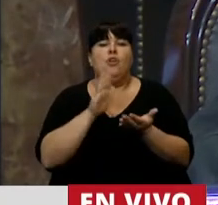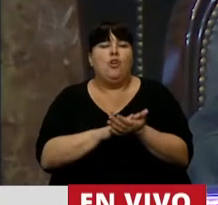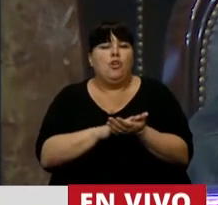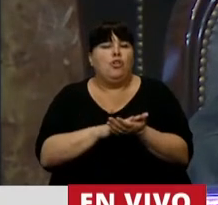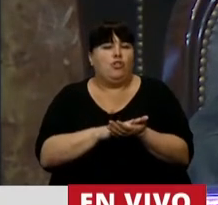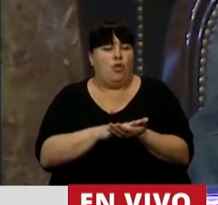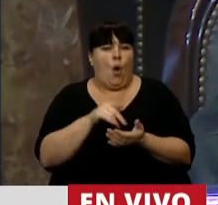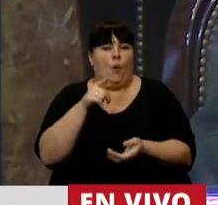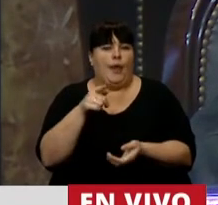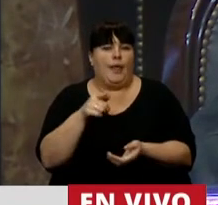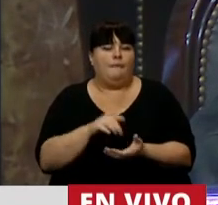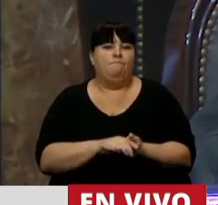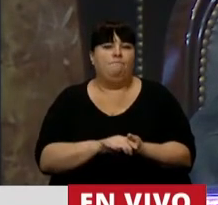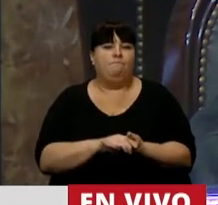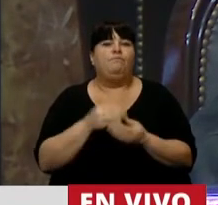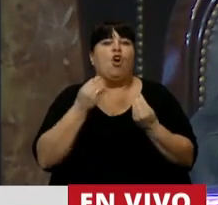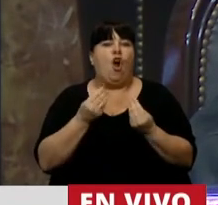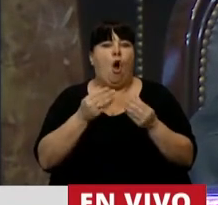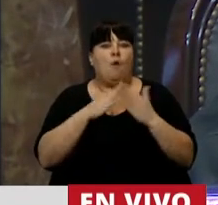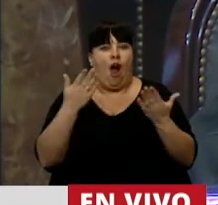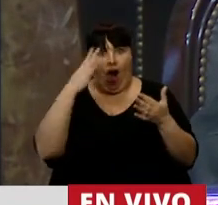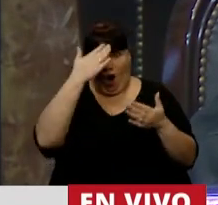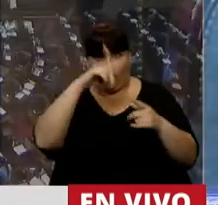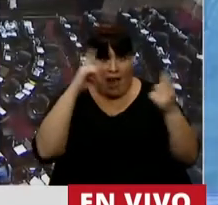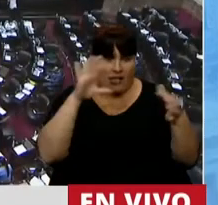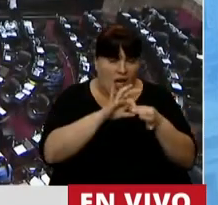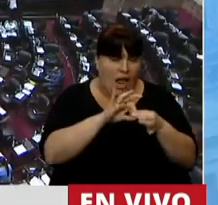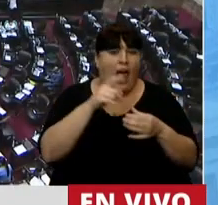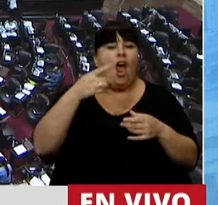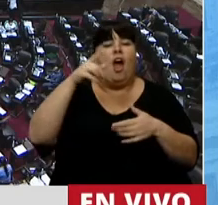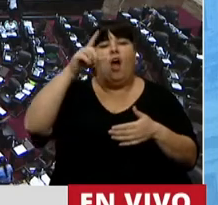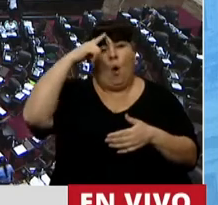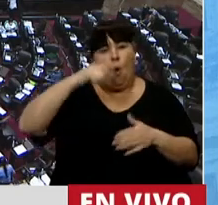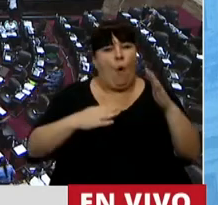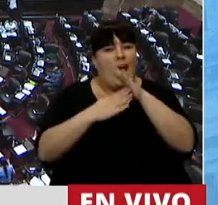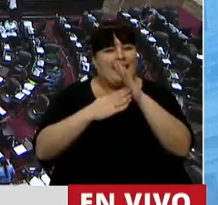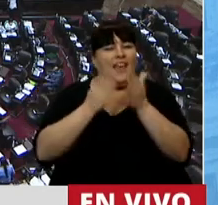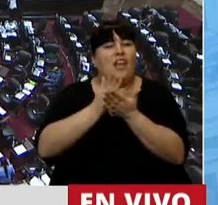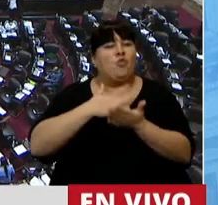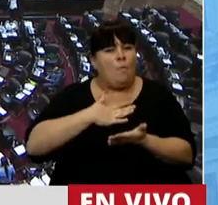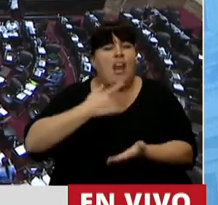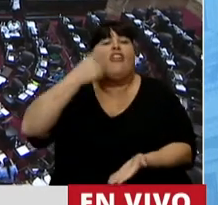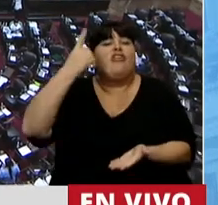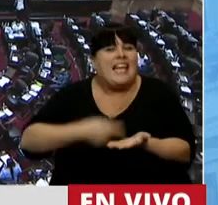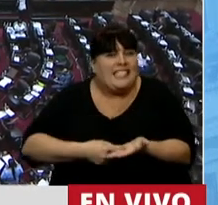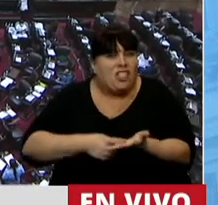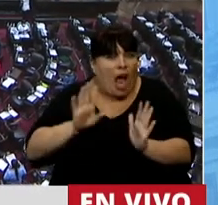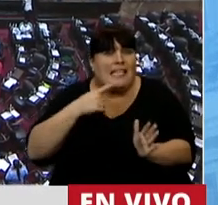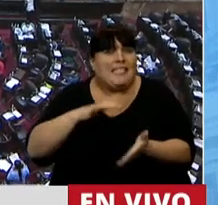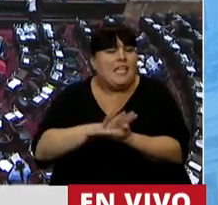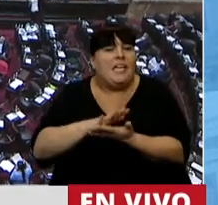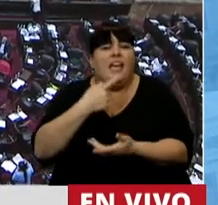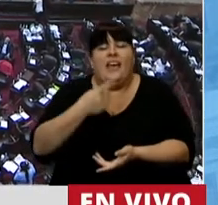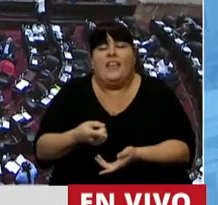a su aceptación constitucional y también convencional, la Corte Interamericana de Derechos Humanos. En una decisión, así se resuelven